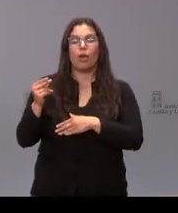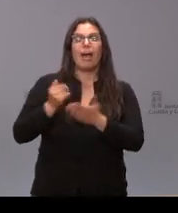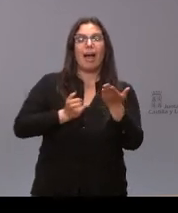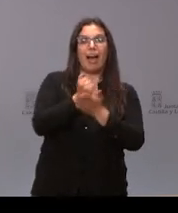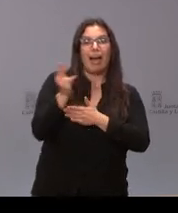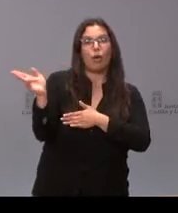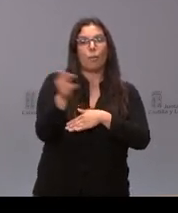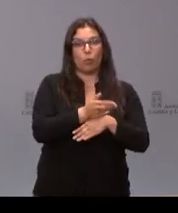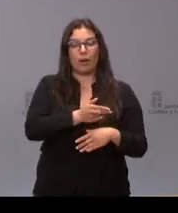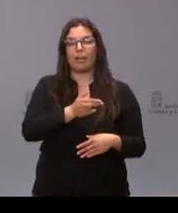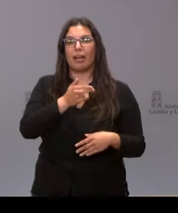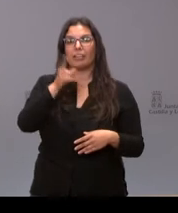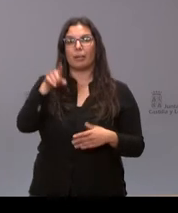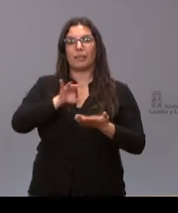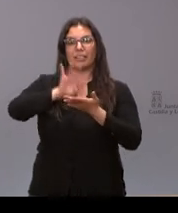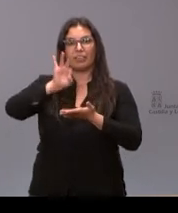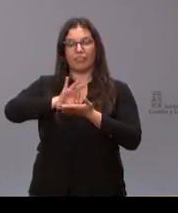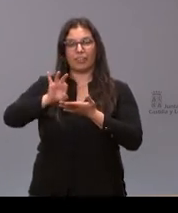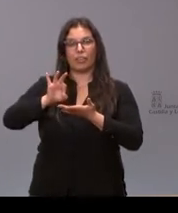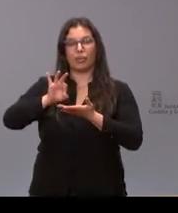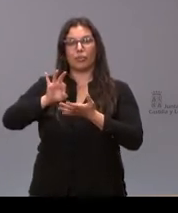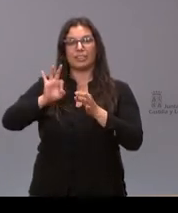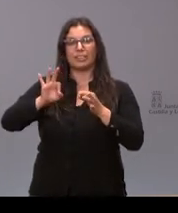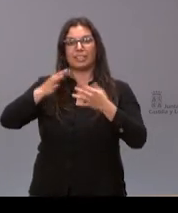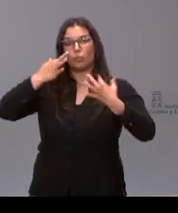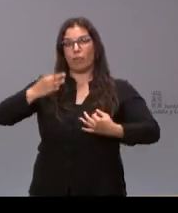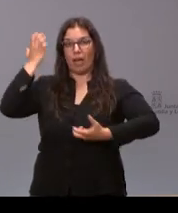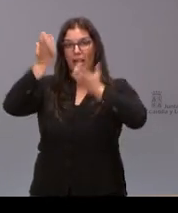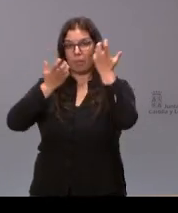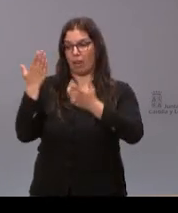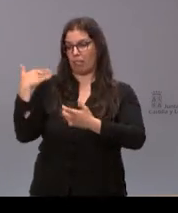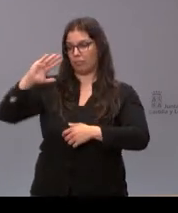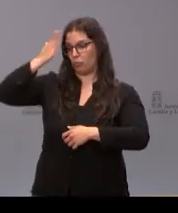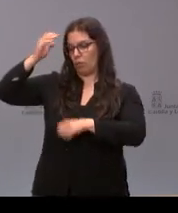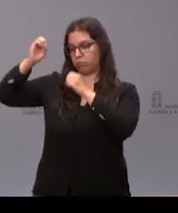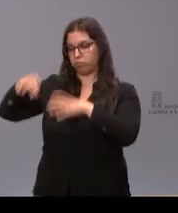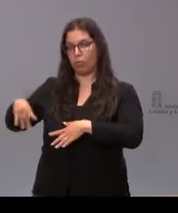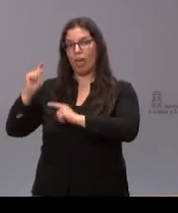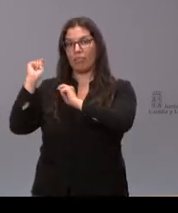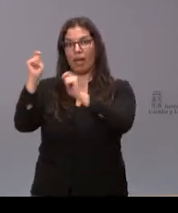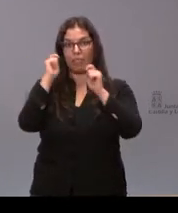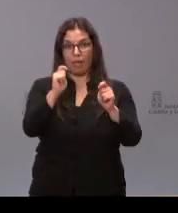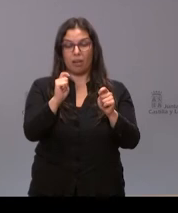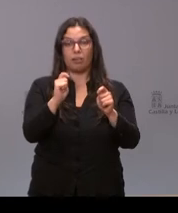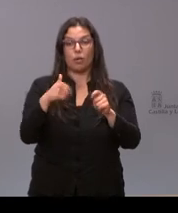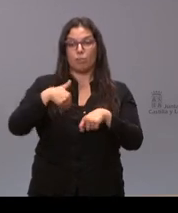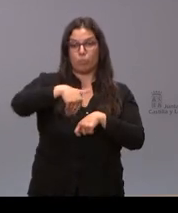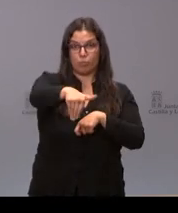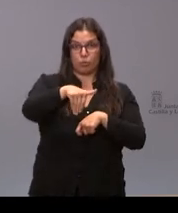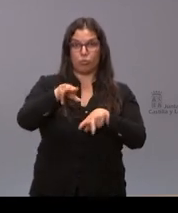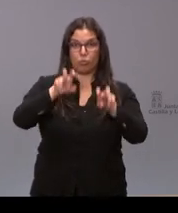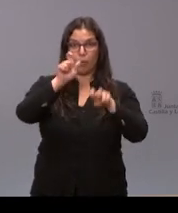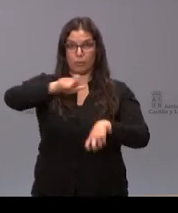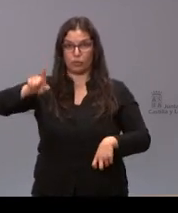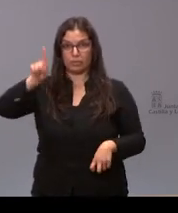de sanidad animal cuya titular dimitió recientemente no sé si se van a hacer nombramientos próximamente y para